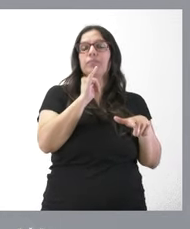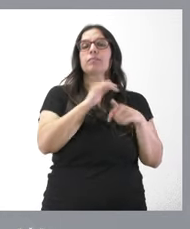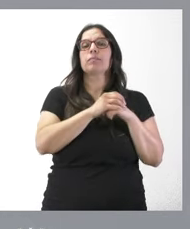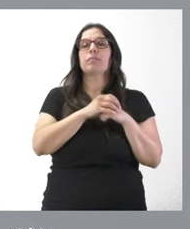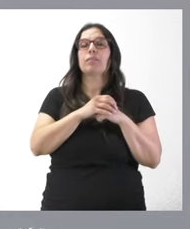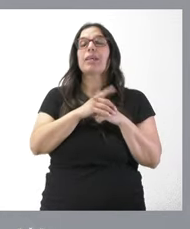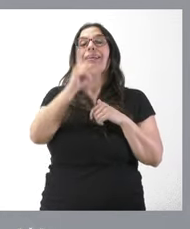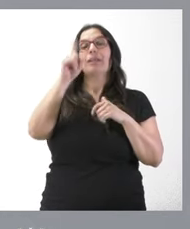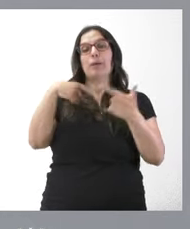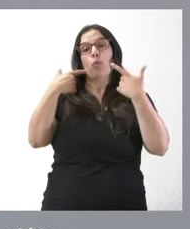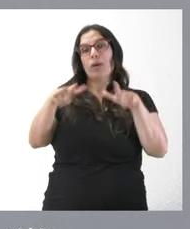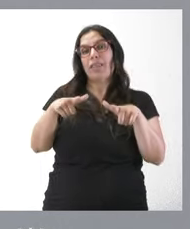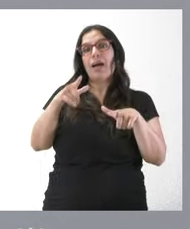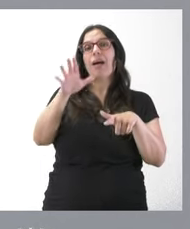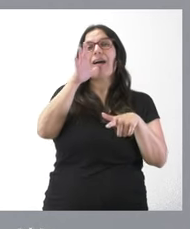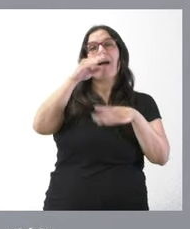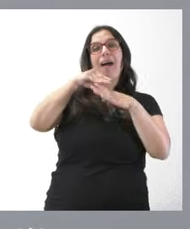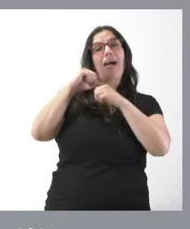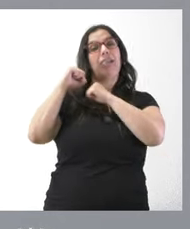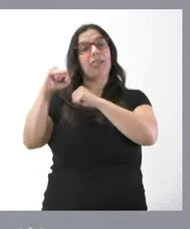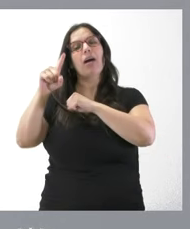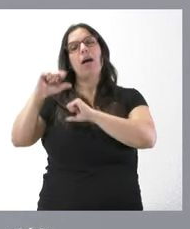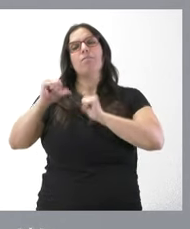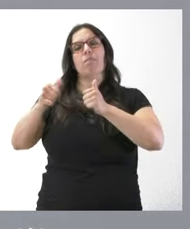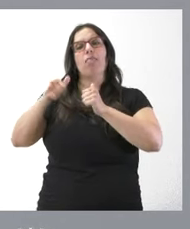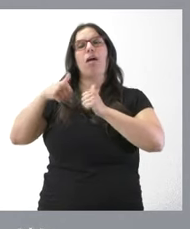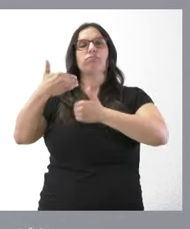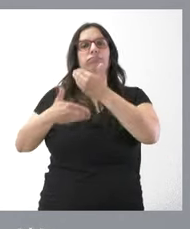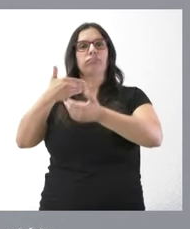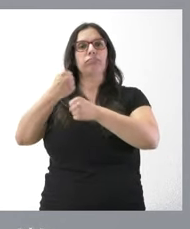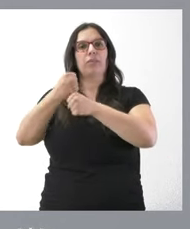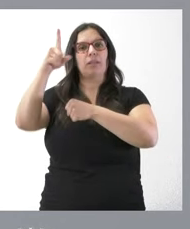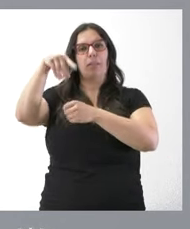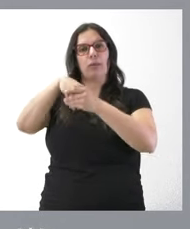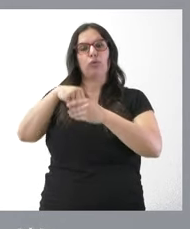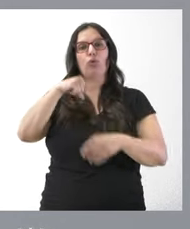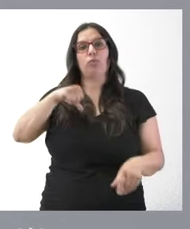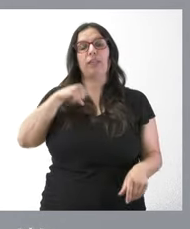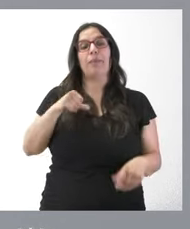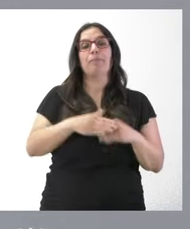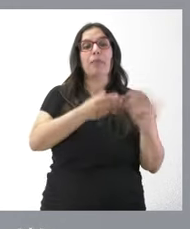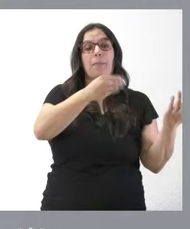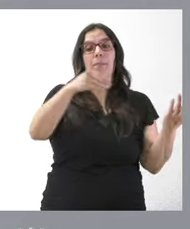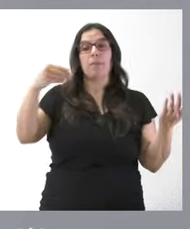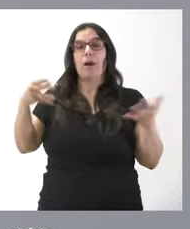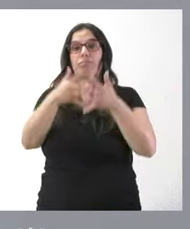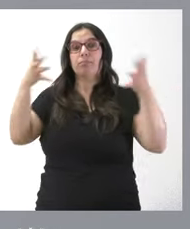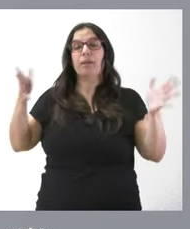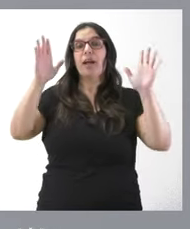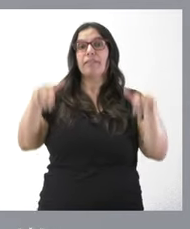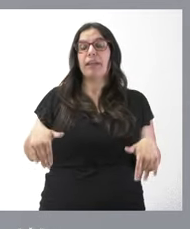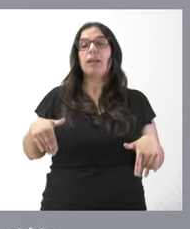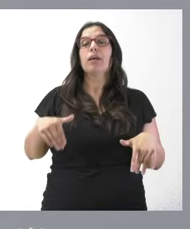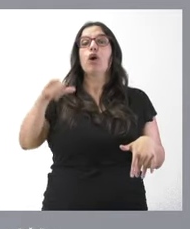la unidad de alcoholismo que se incorpora a la actividad ambulatoria del hospital. Tras esta ampliación, el complejo asistencial de Salamanca pasará a